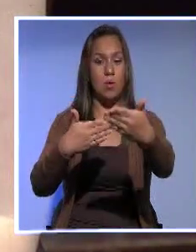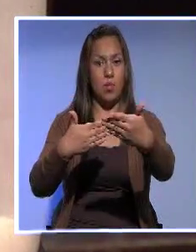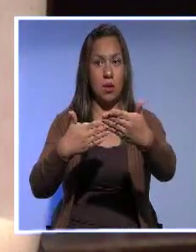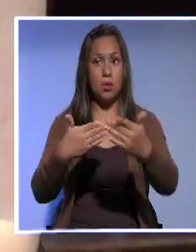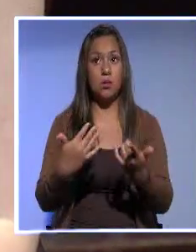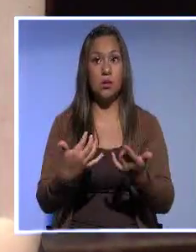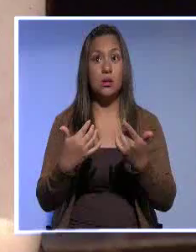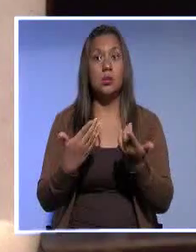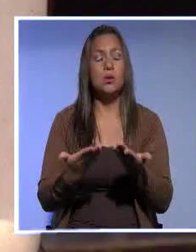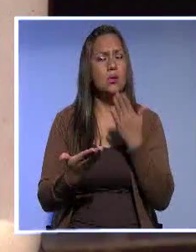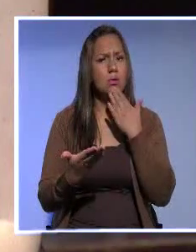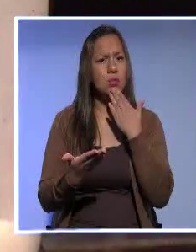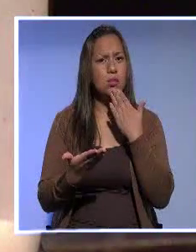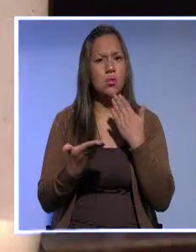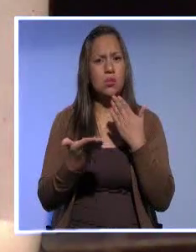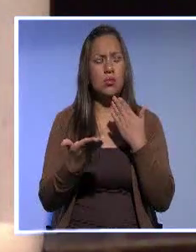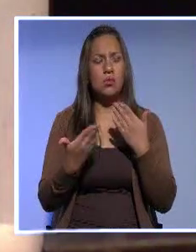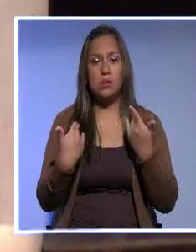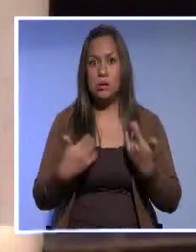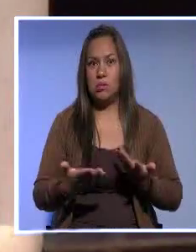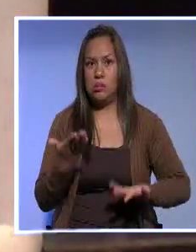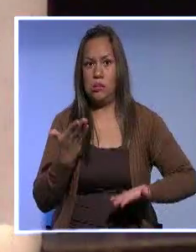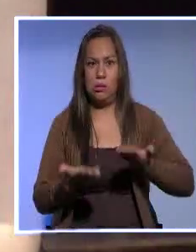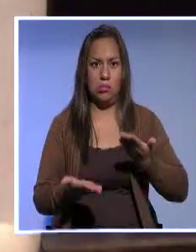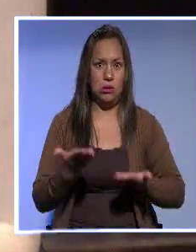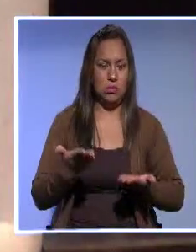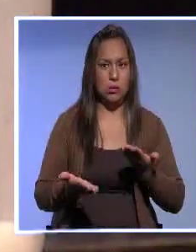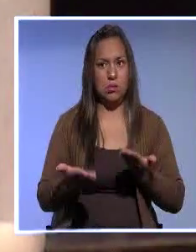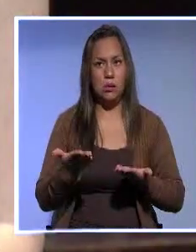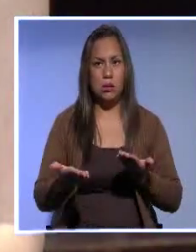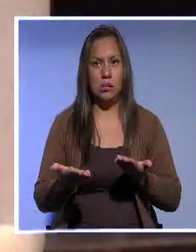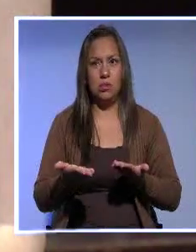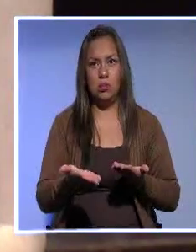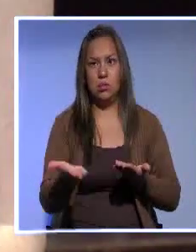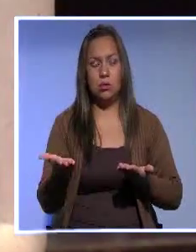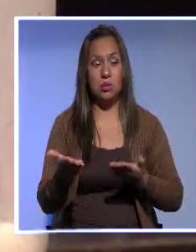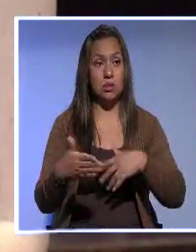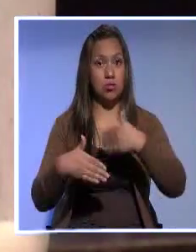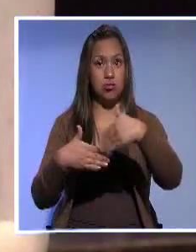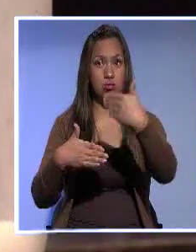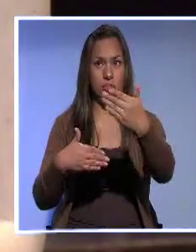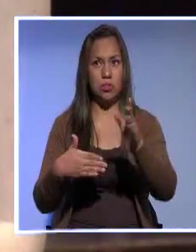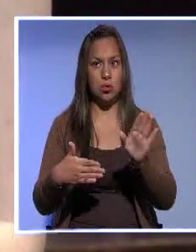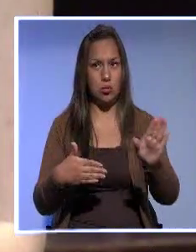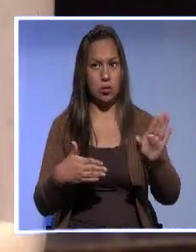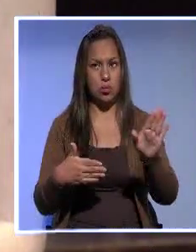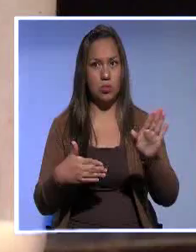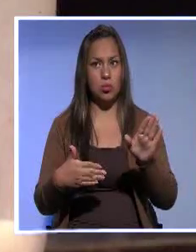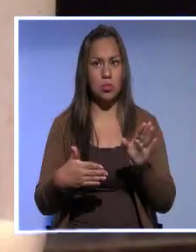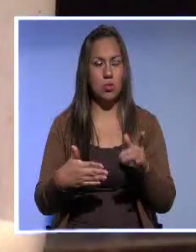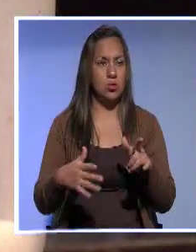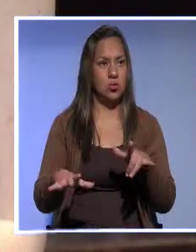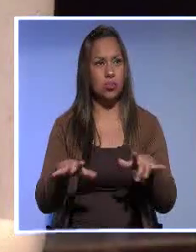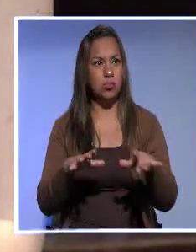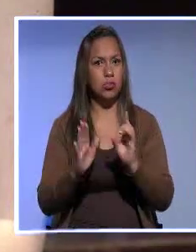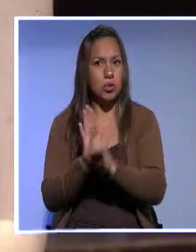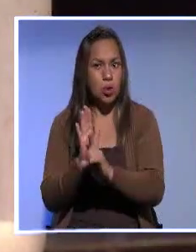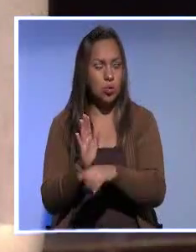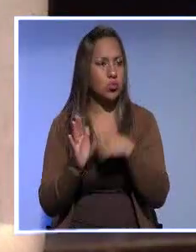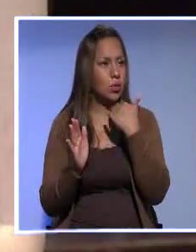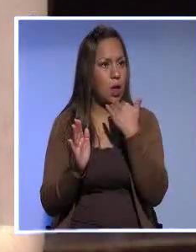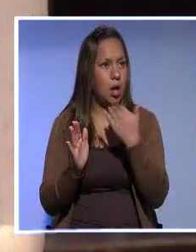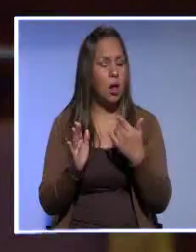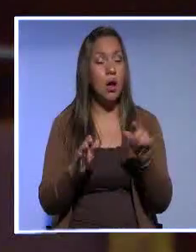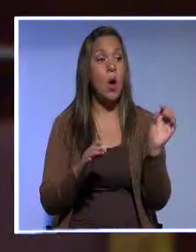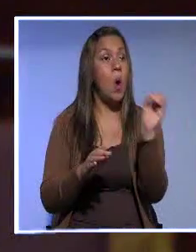se pronunciará y demás. ¿Existirán de pronto acciones que se adopten de su parte o de sectores